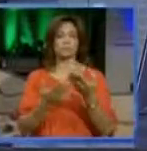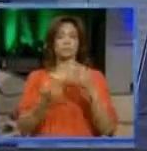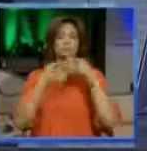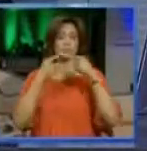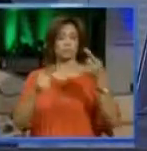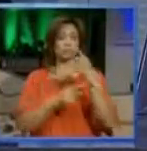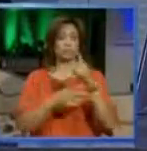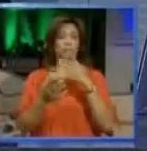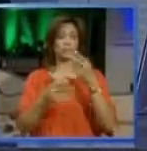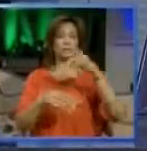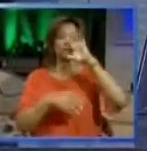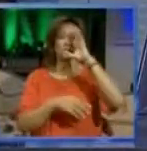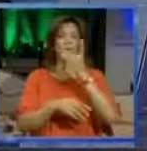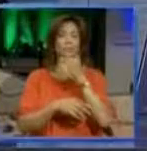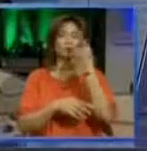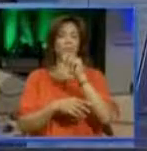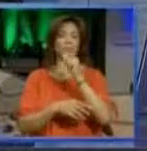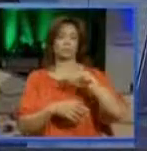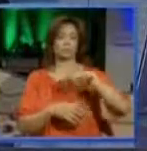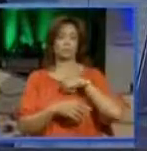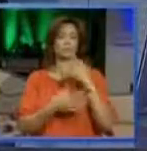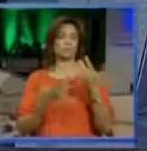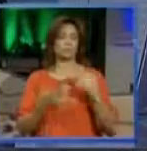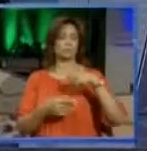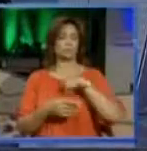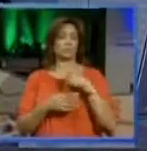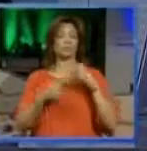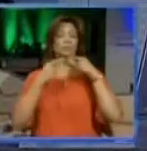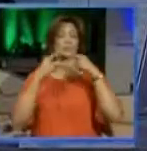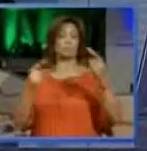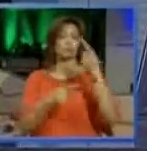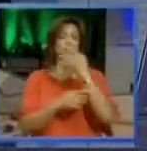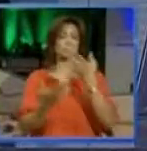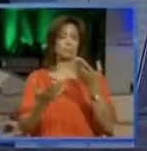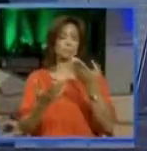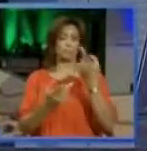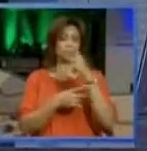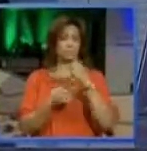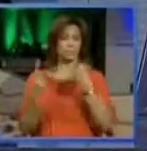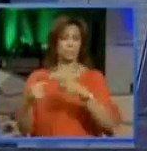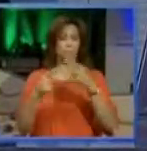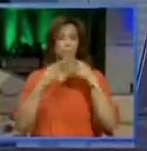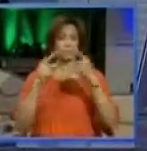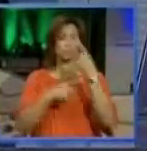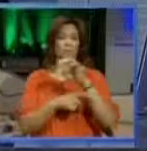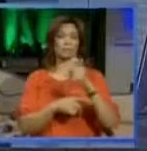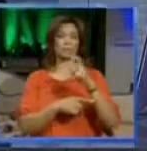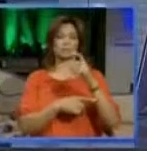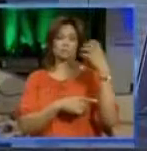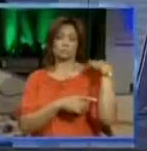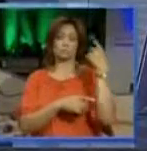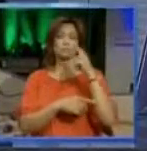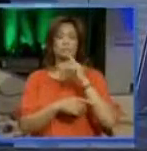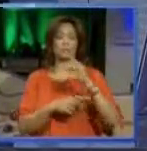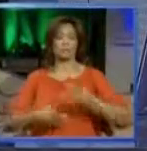ecos en medios en la República Dominicana. Nosotros también publicamos lo que había publicado la ex capitana que